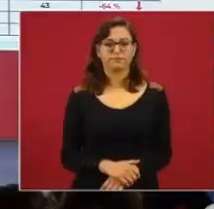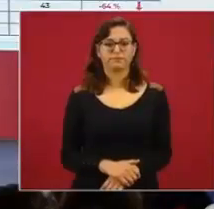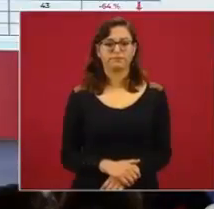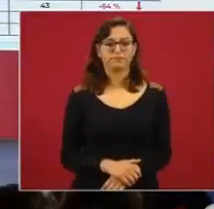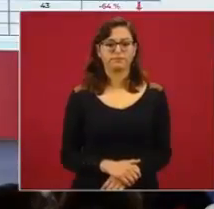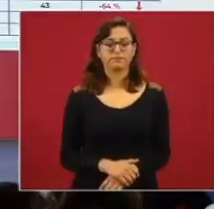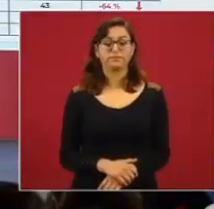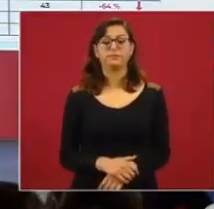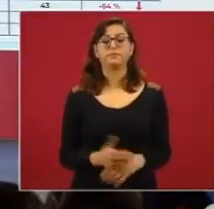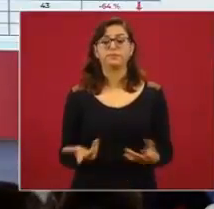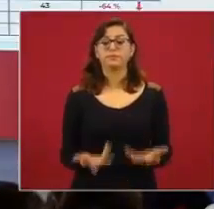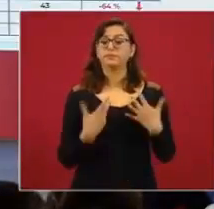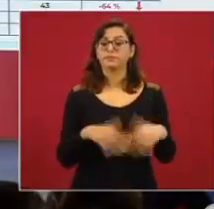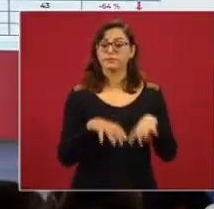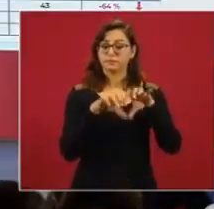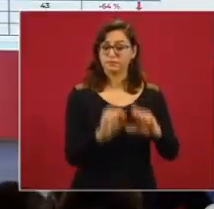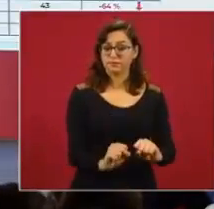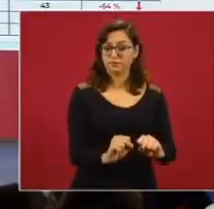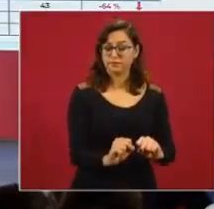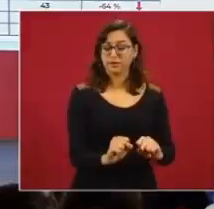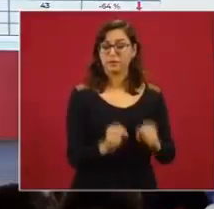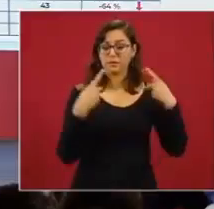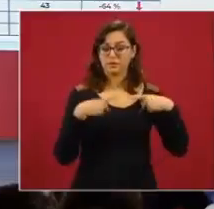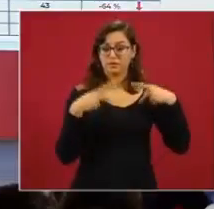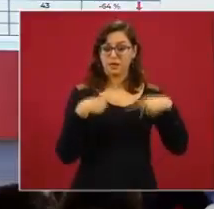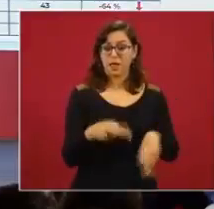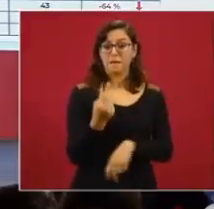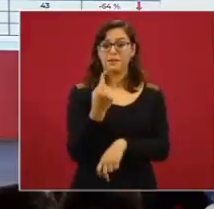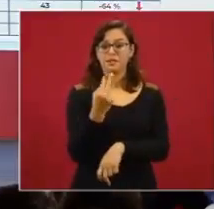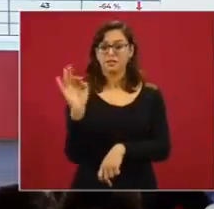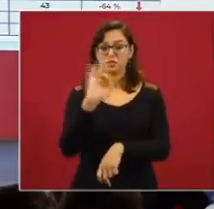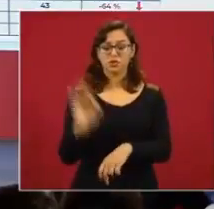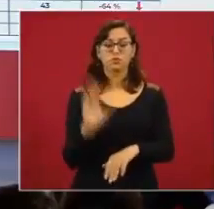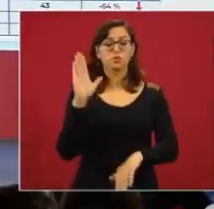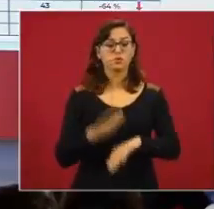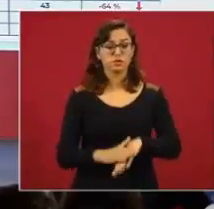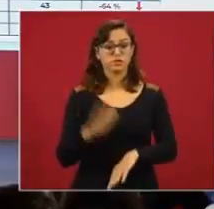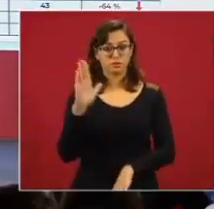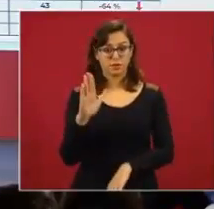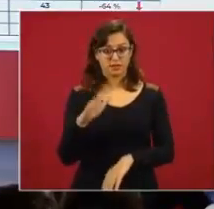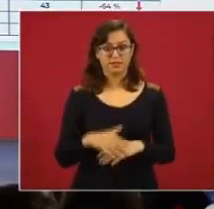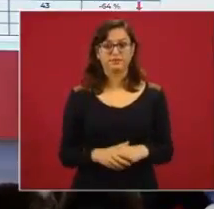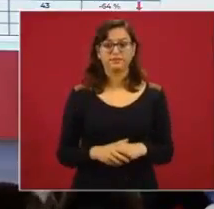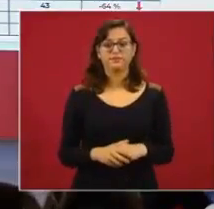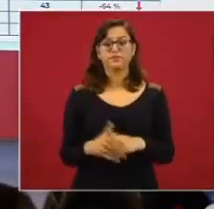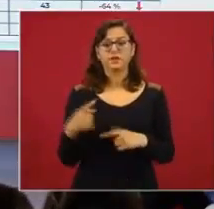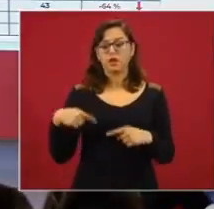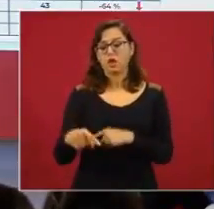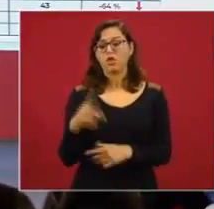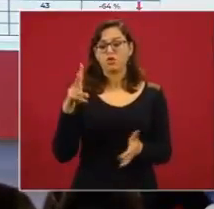detenidos, un 25% más de detenidos, en el 2020, 15 mil